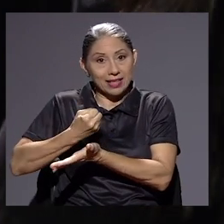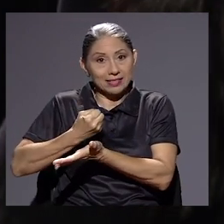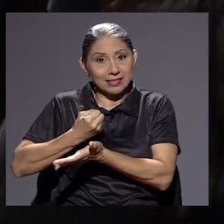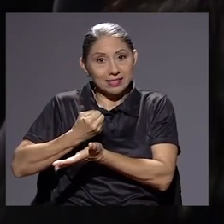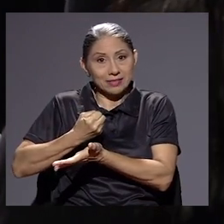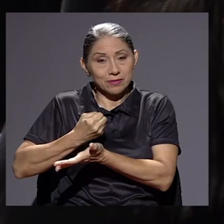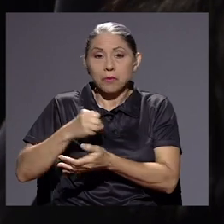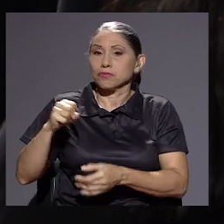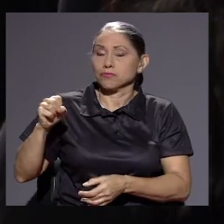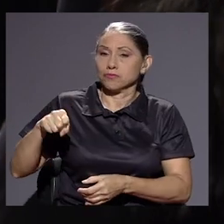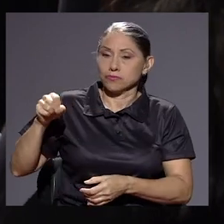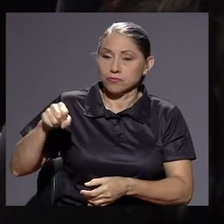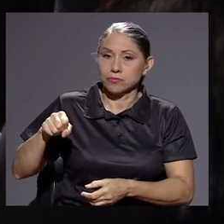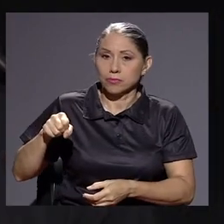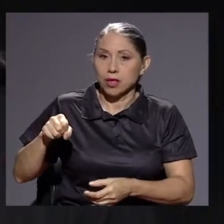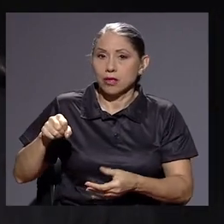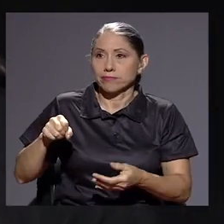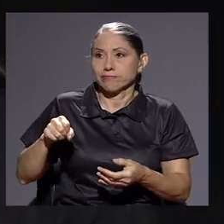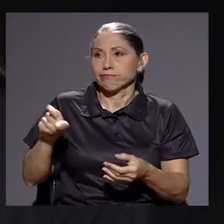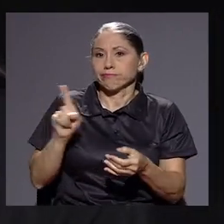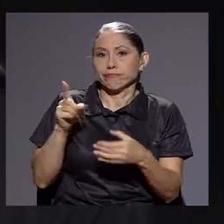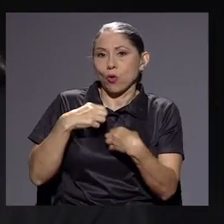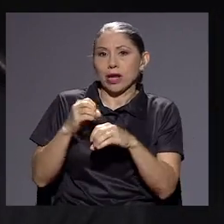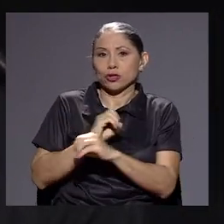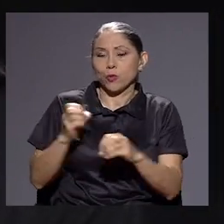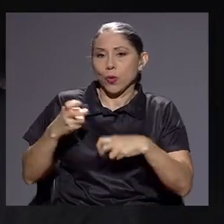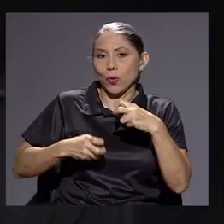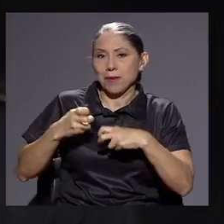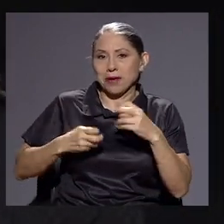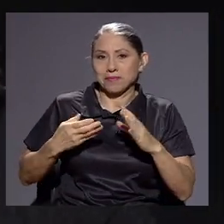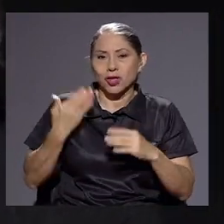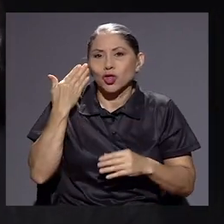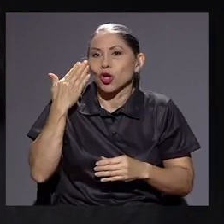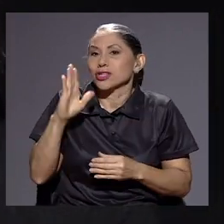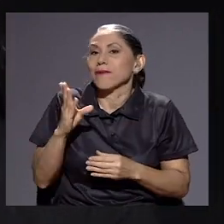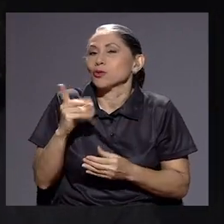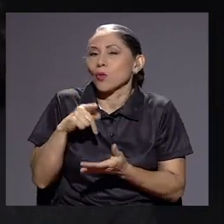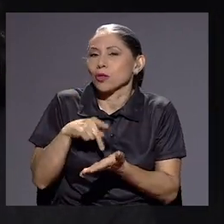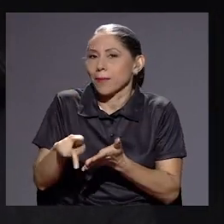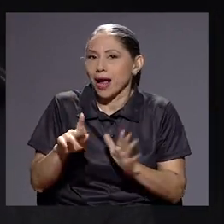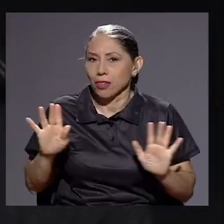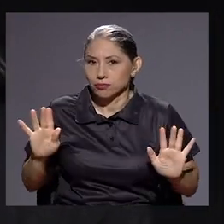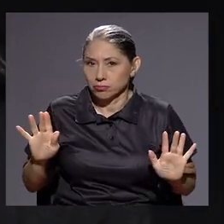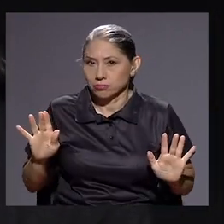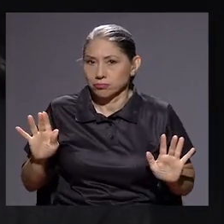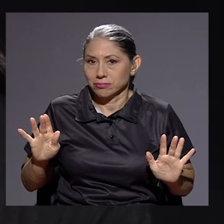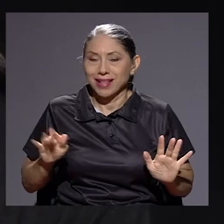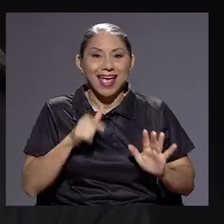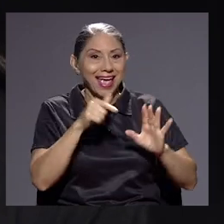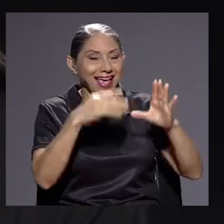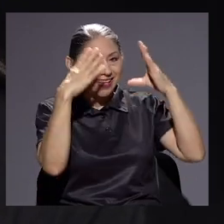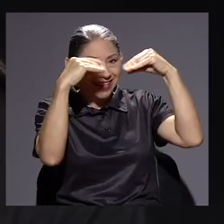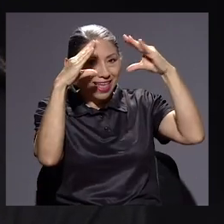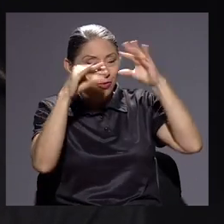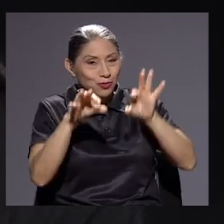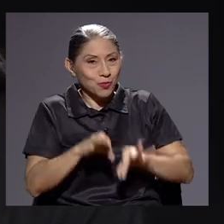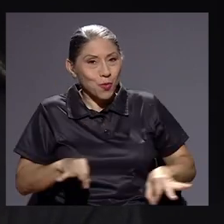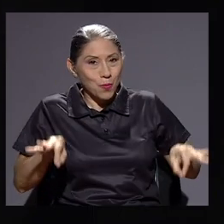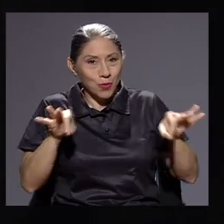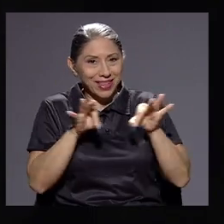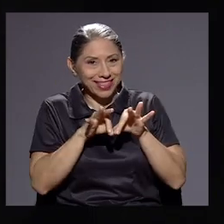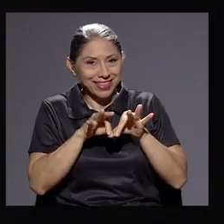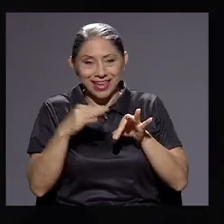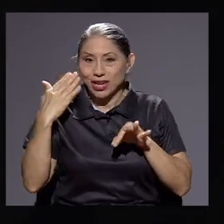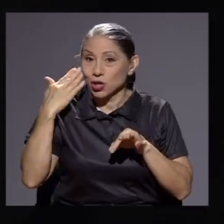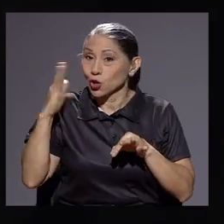Así es. No han hecho problemas, digamos así. No sabemos cuánto han pagado, tengámoslo claro, ¿verdad? Ese dato es muy importante. No sabemos